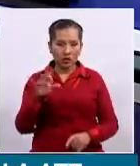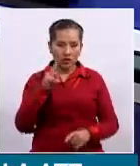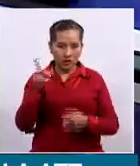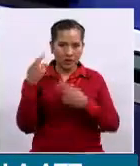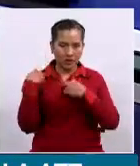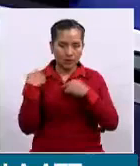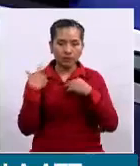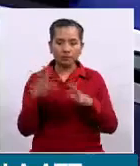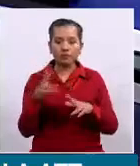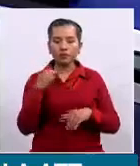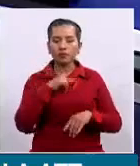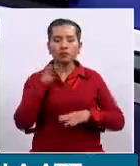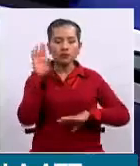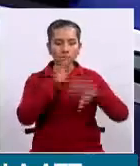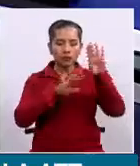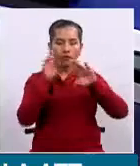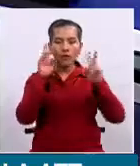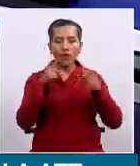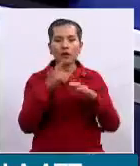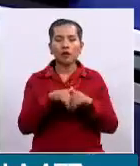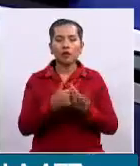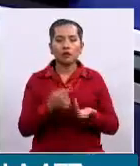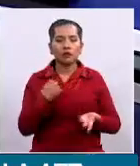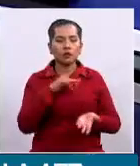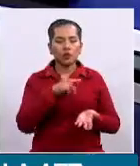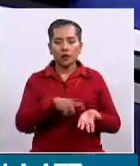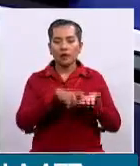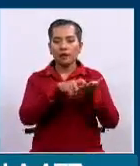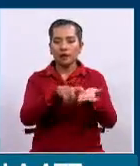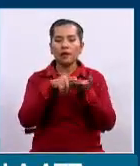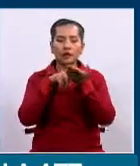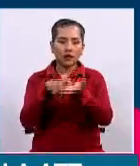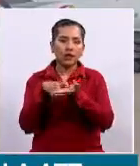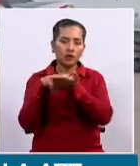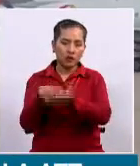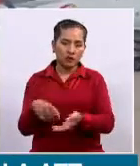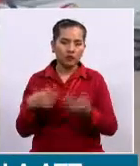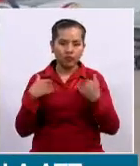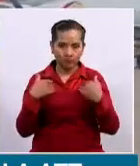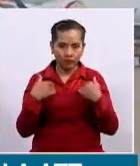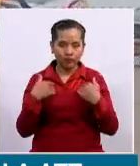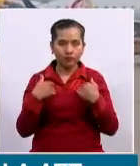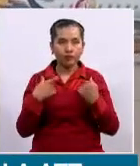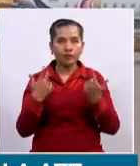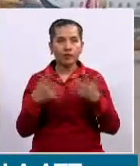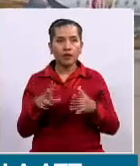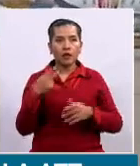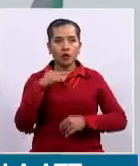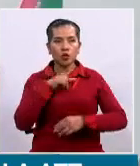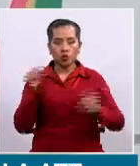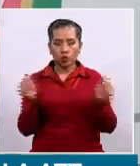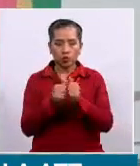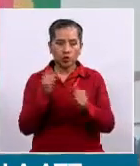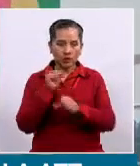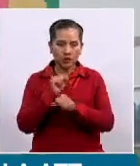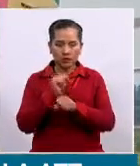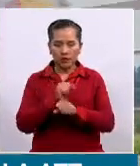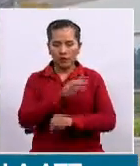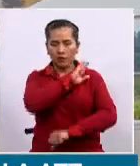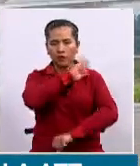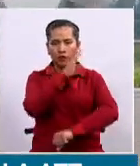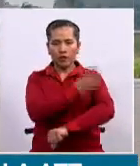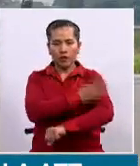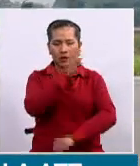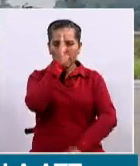preocupación el tema de las deudas que venían presentando la empresa. En este sentido, se ha hecho un trabajo riguroso